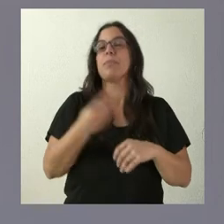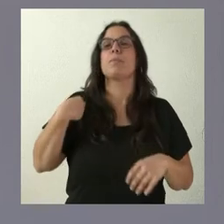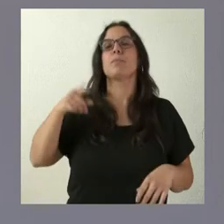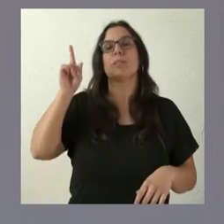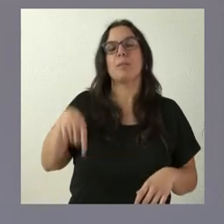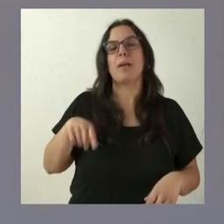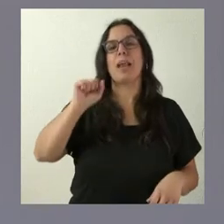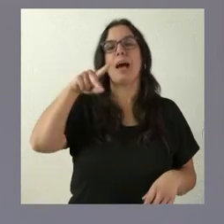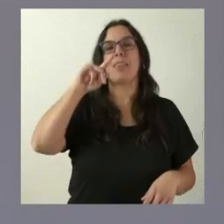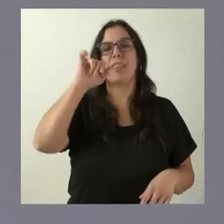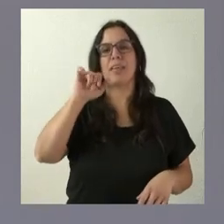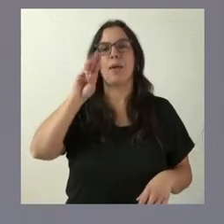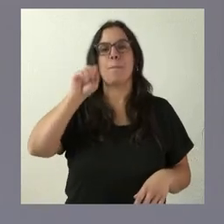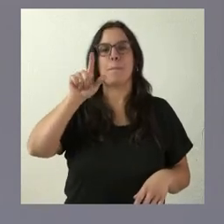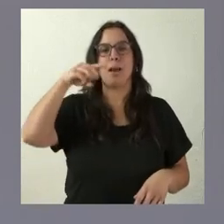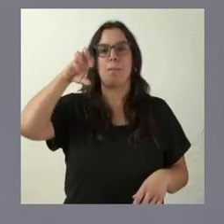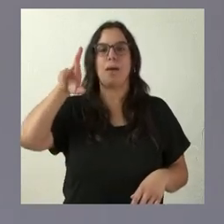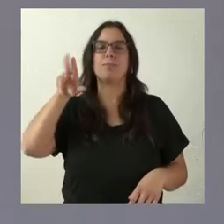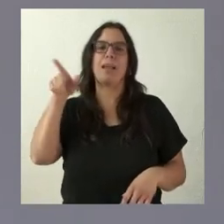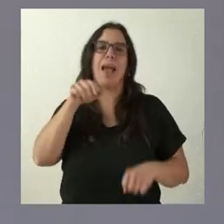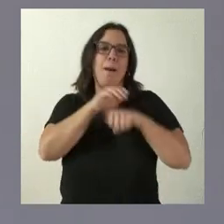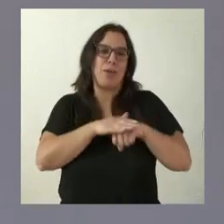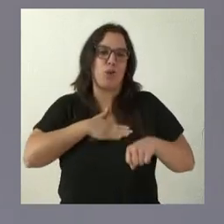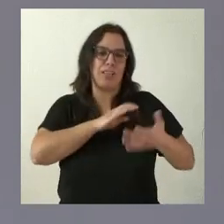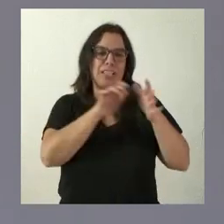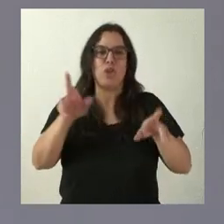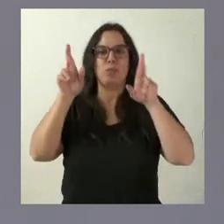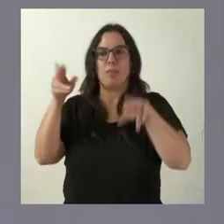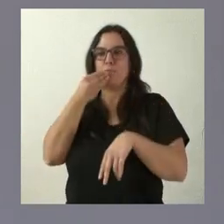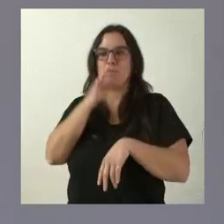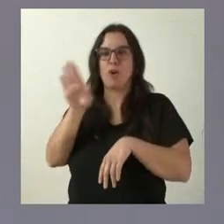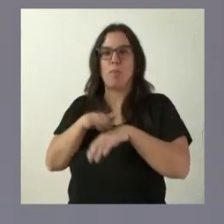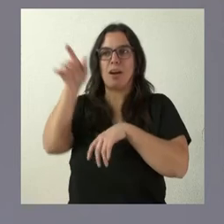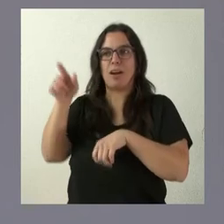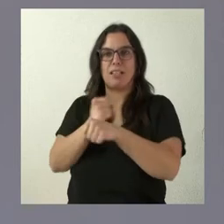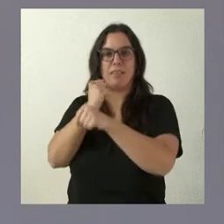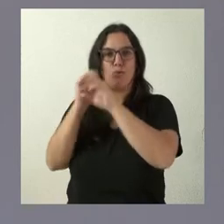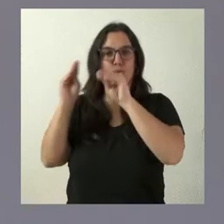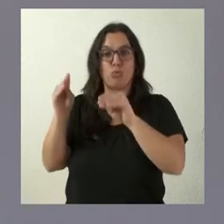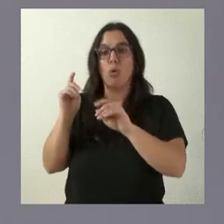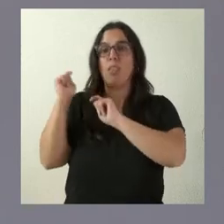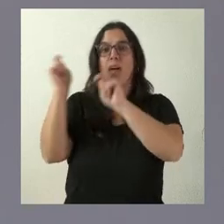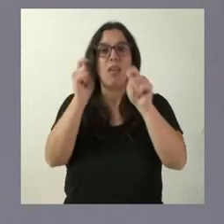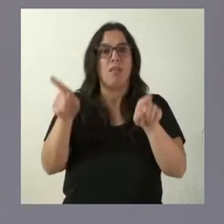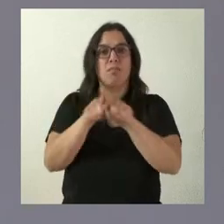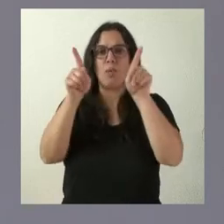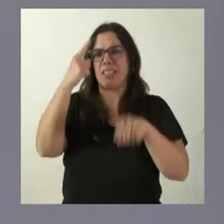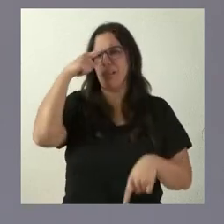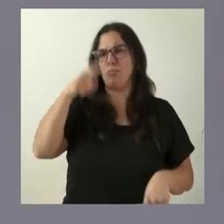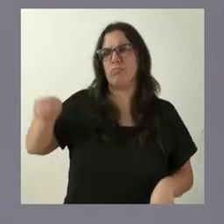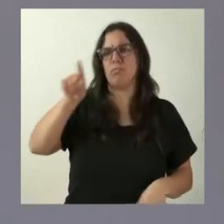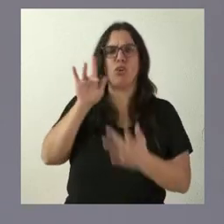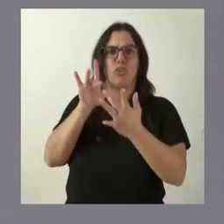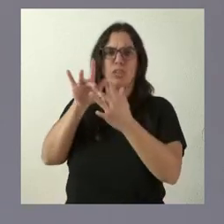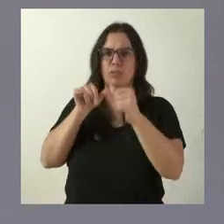de Castilla y León. Le deseamos lo mejor en sus tareas que tenga. Estamos seguros que será una persona con la que tendremos